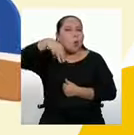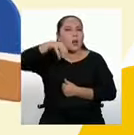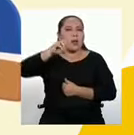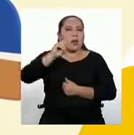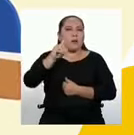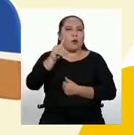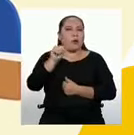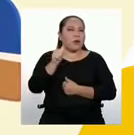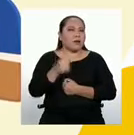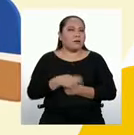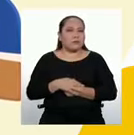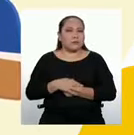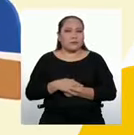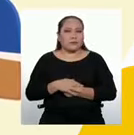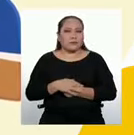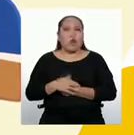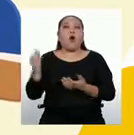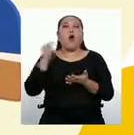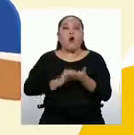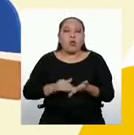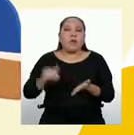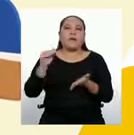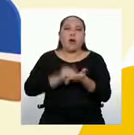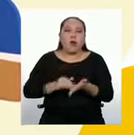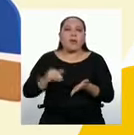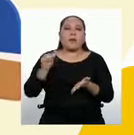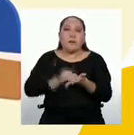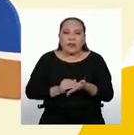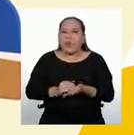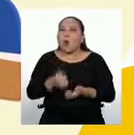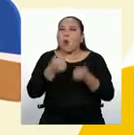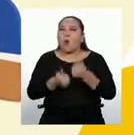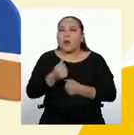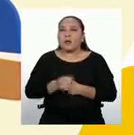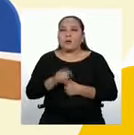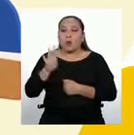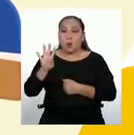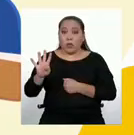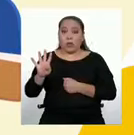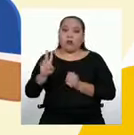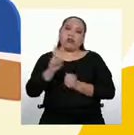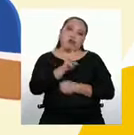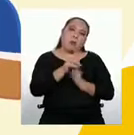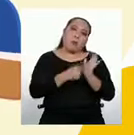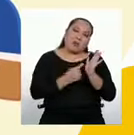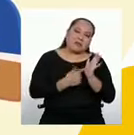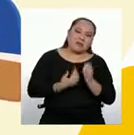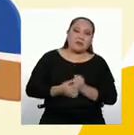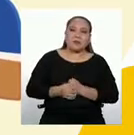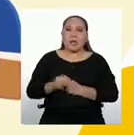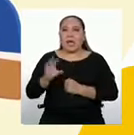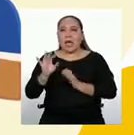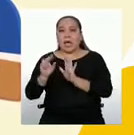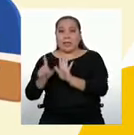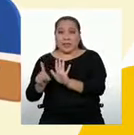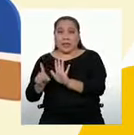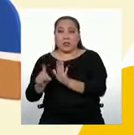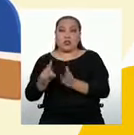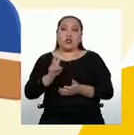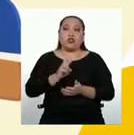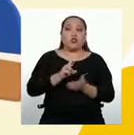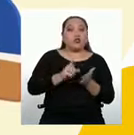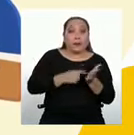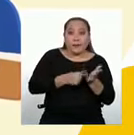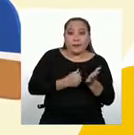moda? Los que más se repiten son el 4 dos veces, el 6 dos